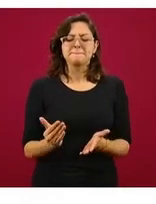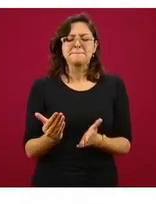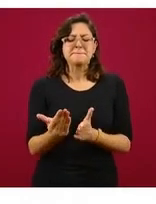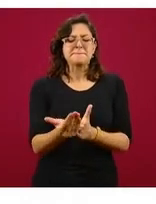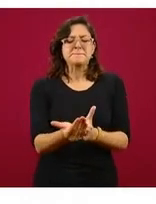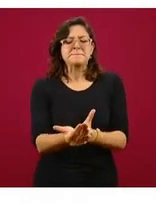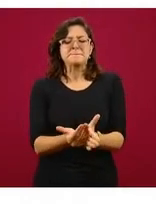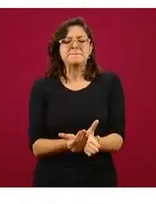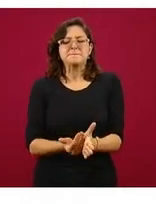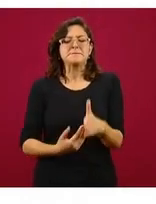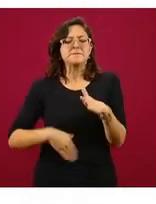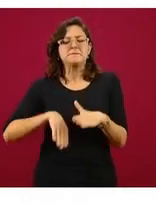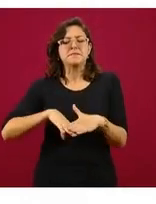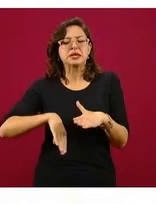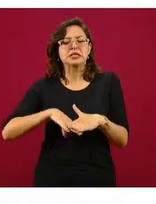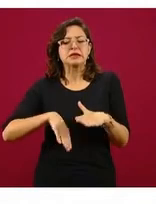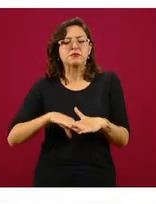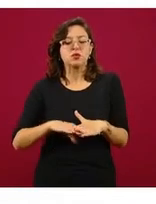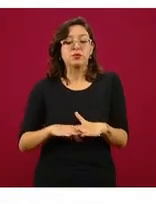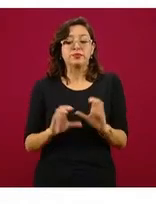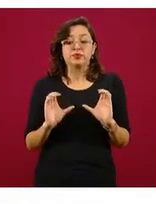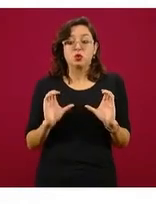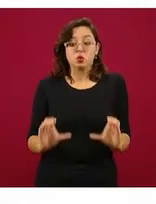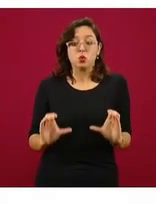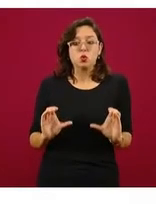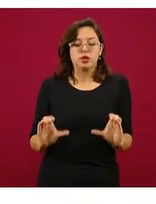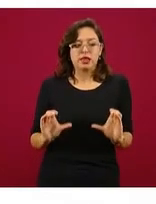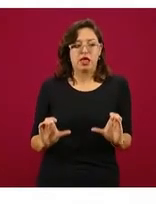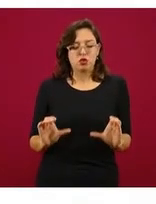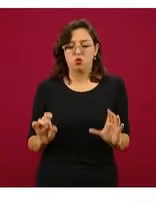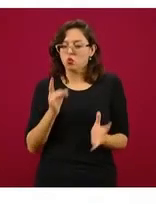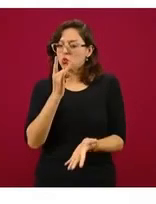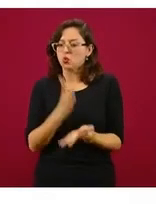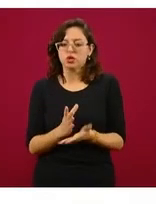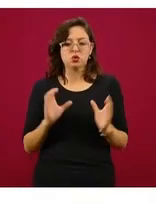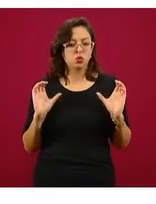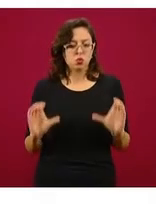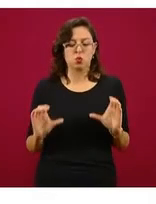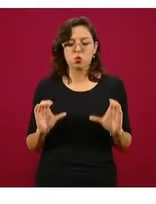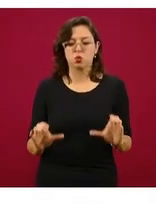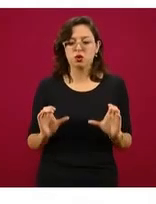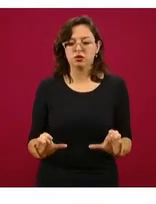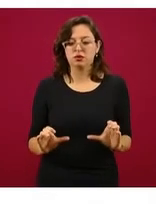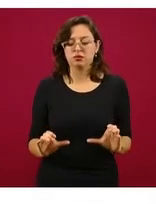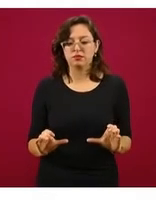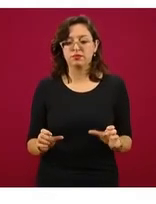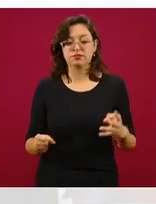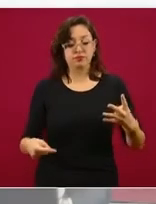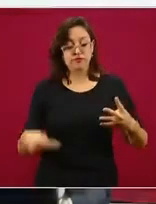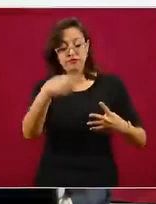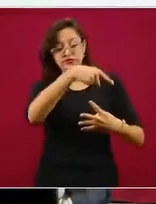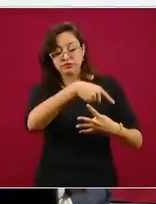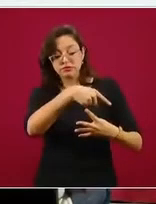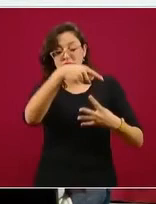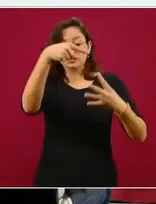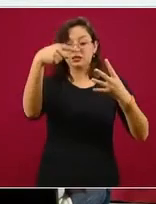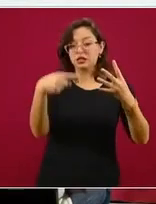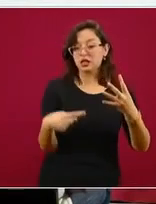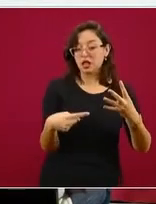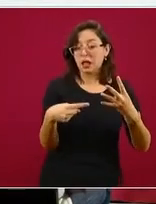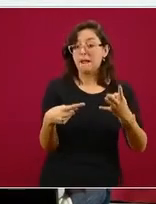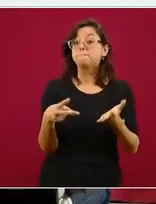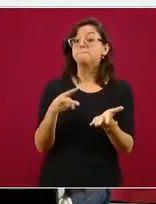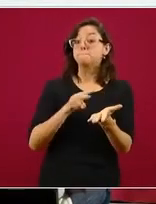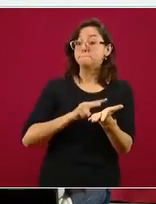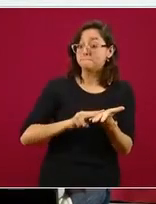¿para qué? Para preservar el principio de máxima precaución. Sólo teniendo los cuatro indicadores